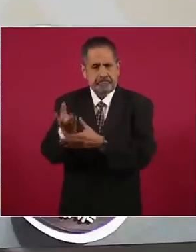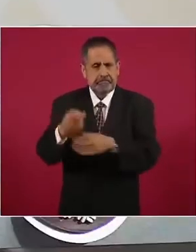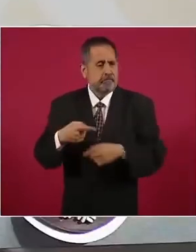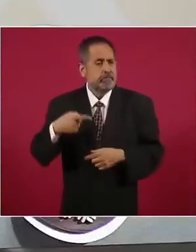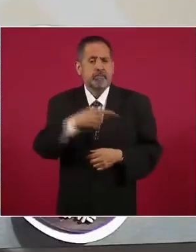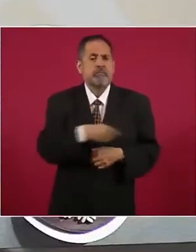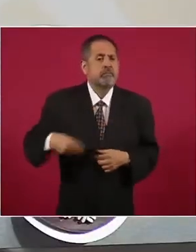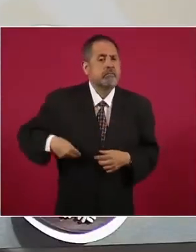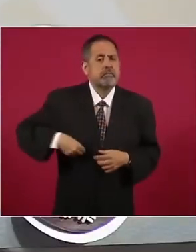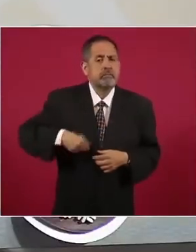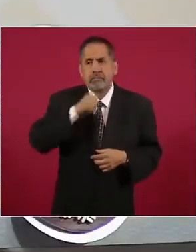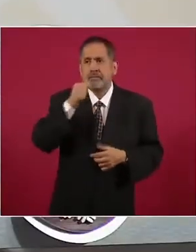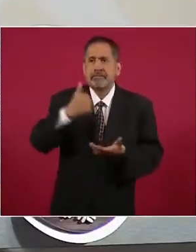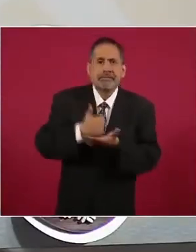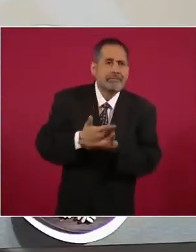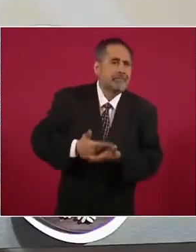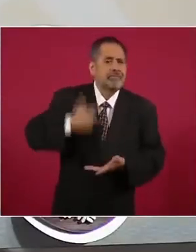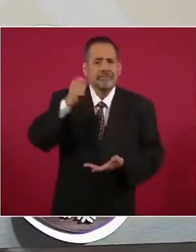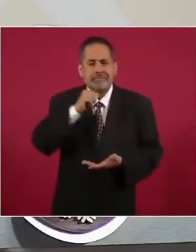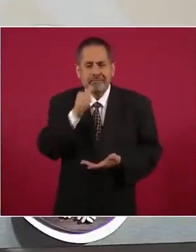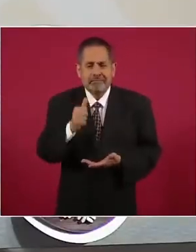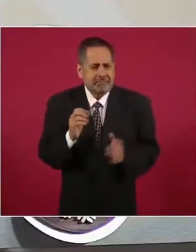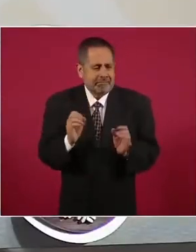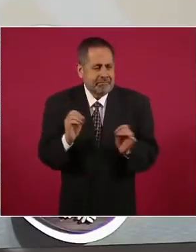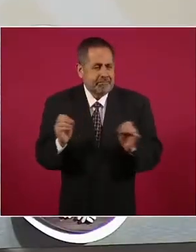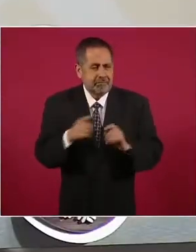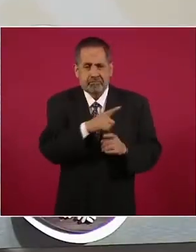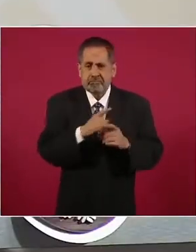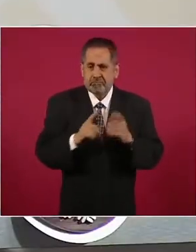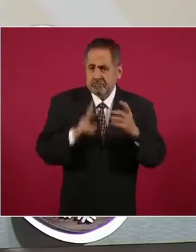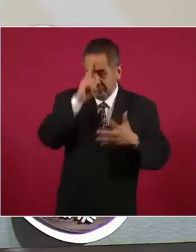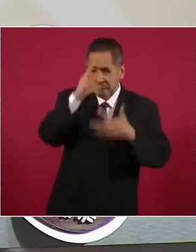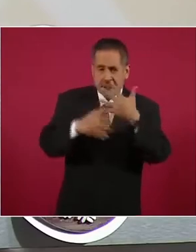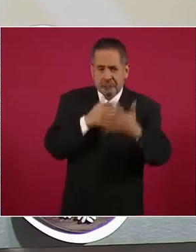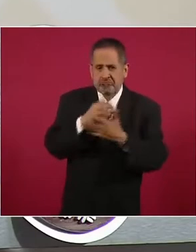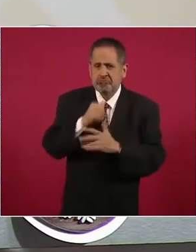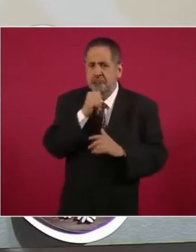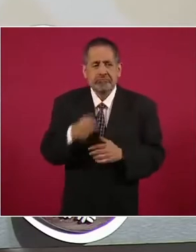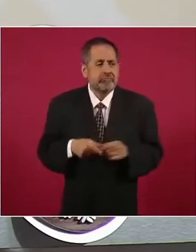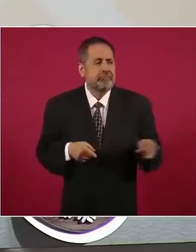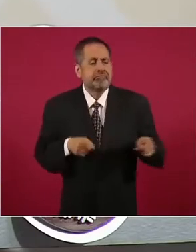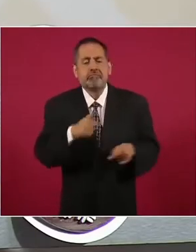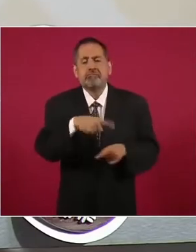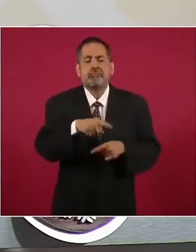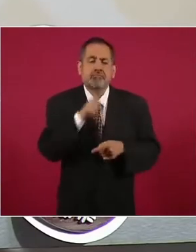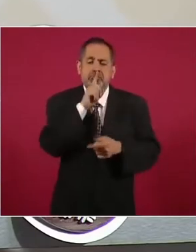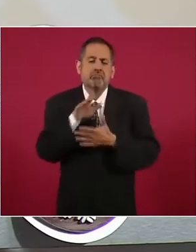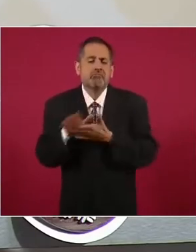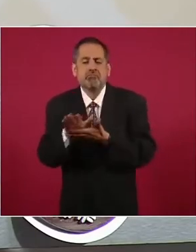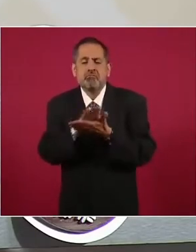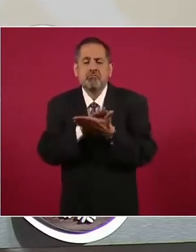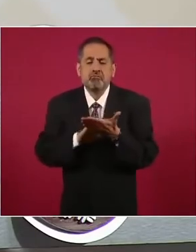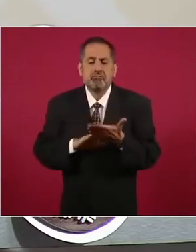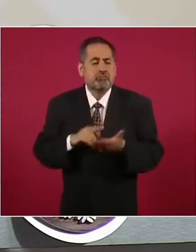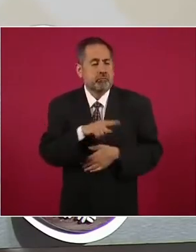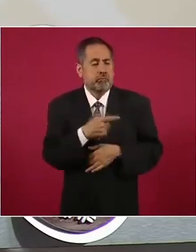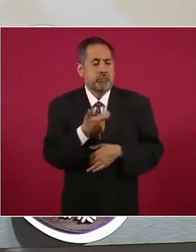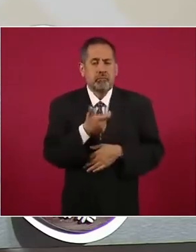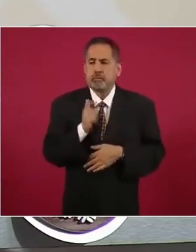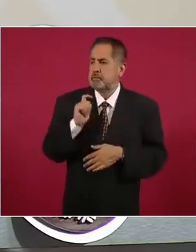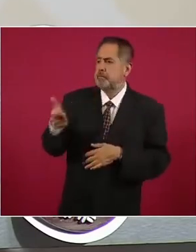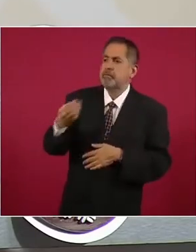cometido delitos graves o relacionados con violencia, gente humilde que no pudo pagar un